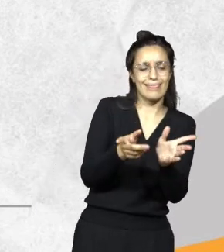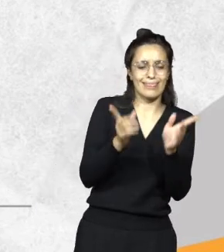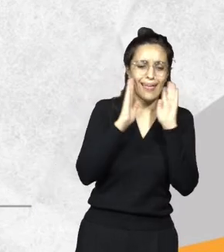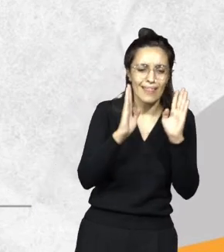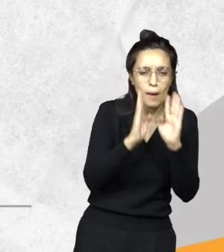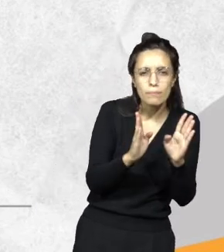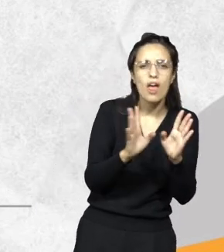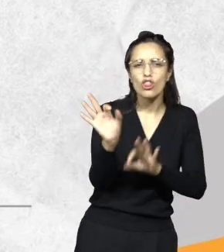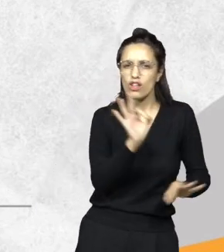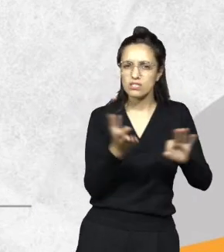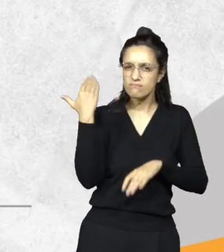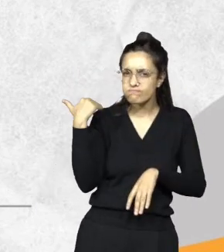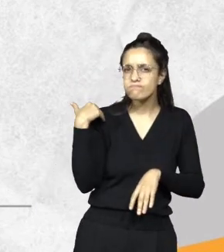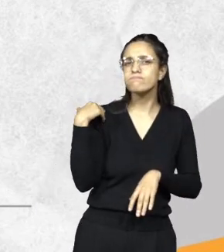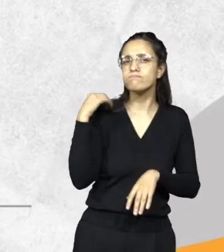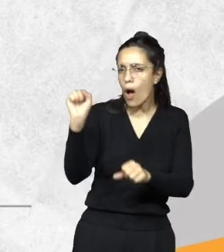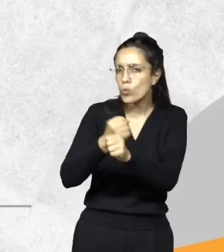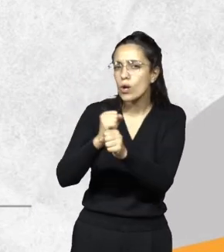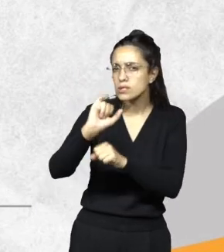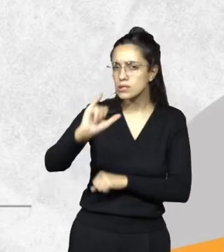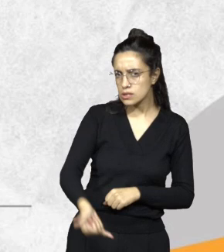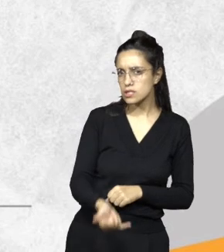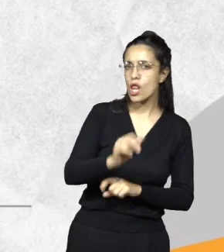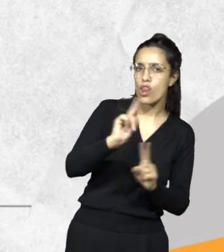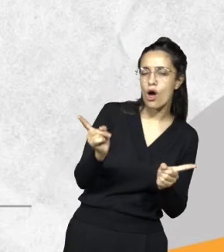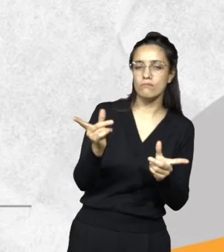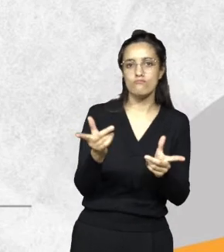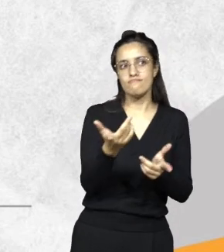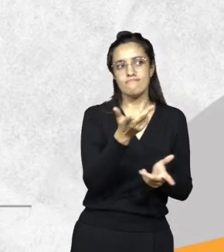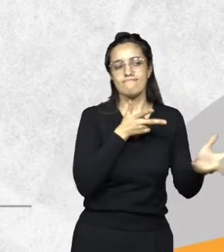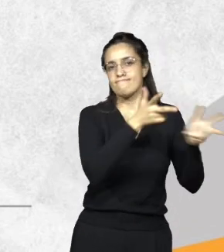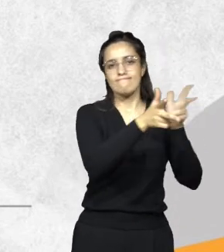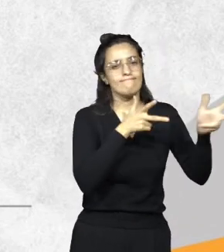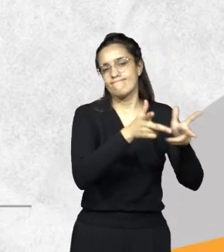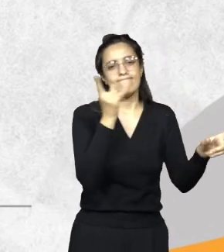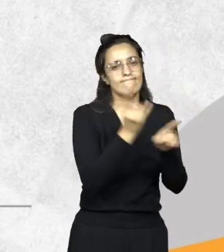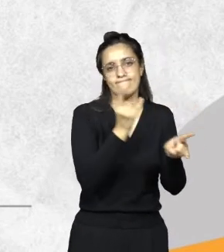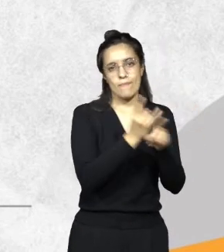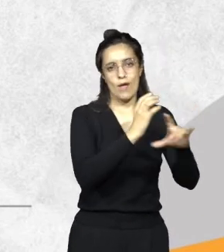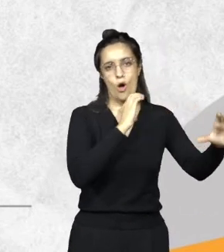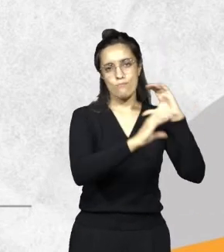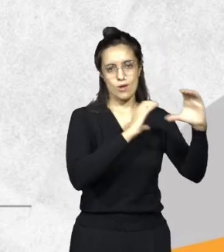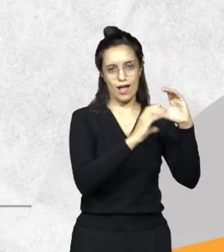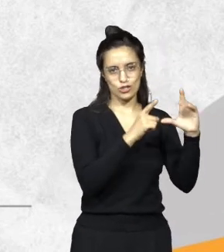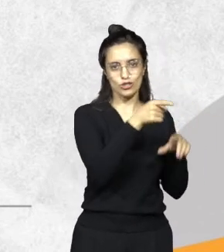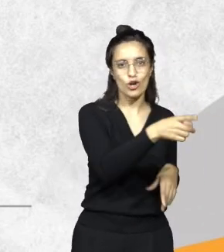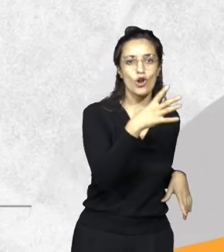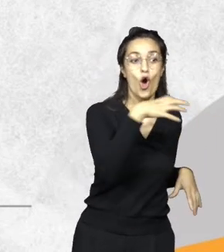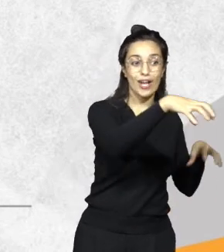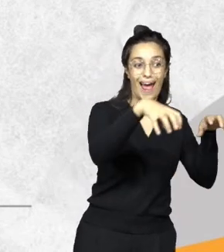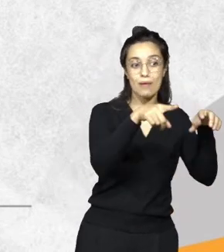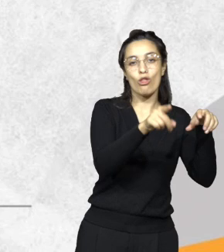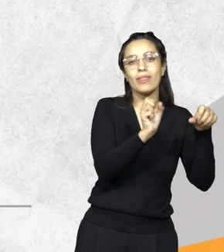factibilidad, obtuvo la autorización o no. ¿Cómo vienen con eso? Nos comunicamos con los organismos de la provincia que dan los permisos y las